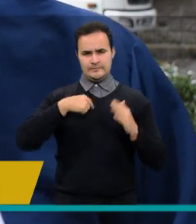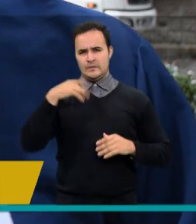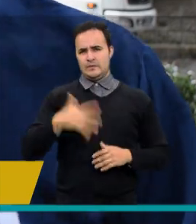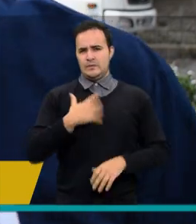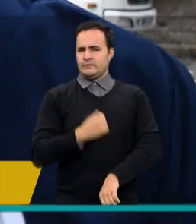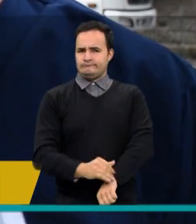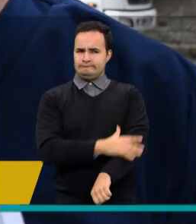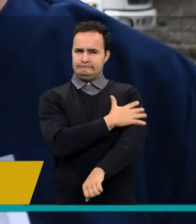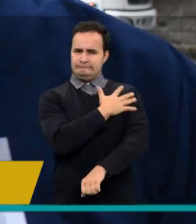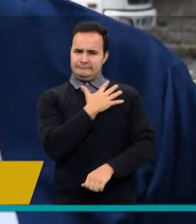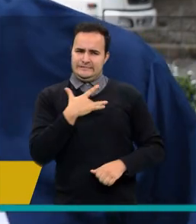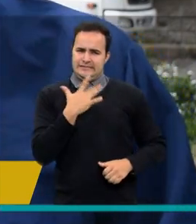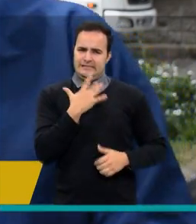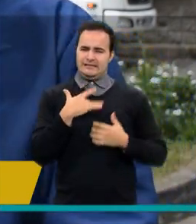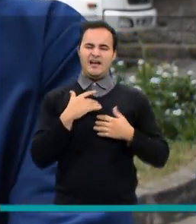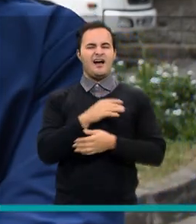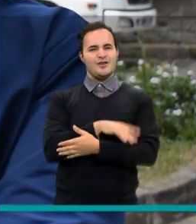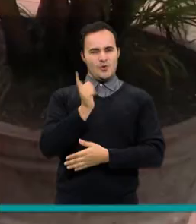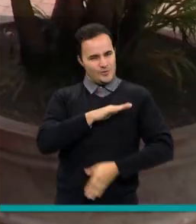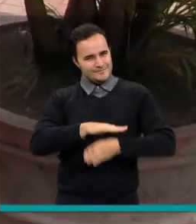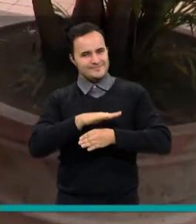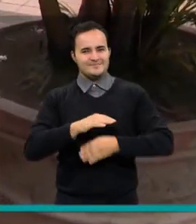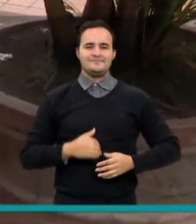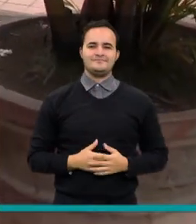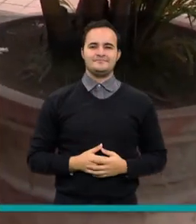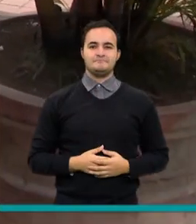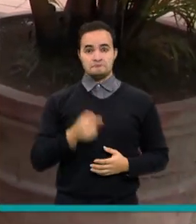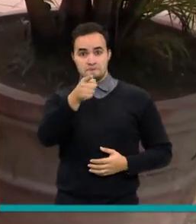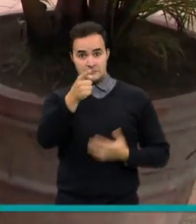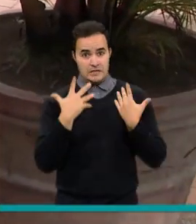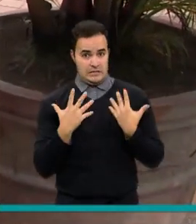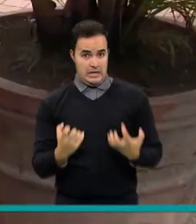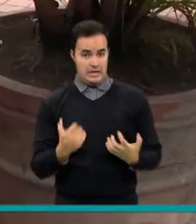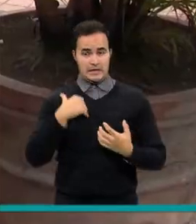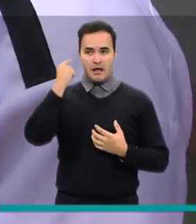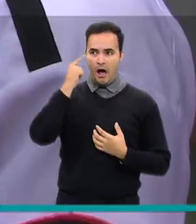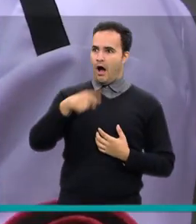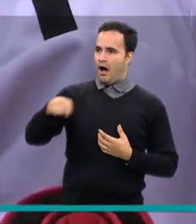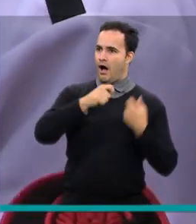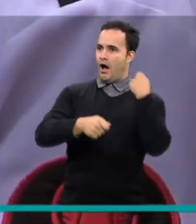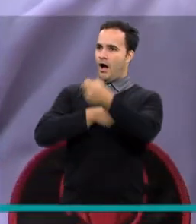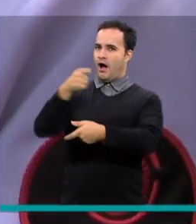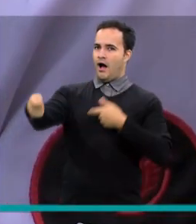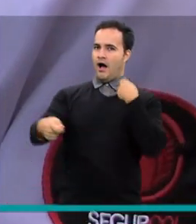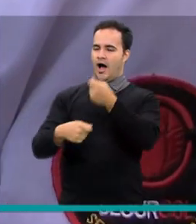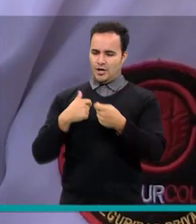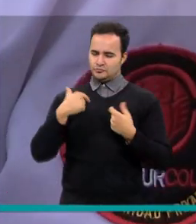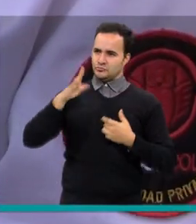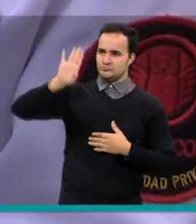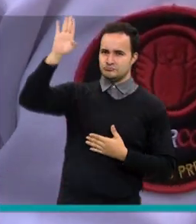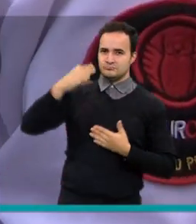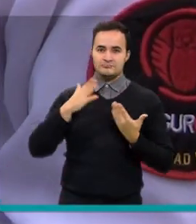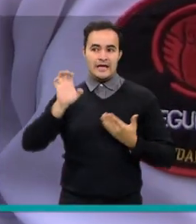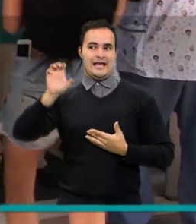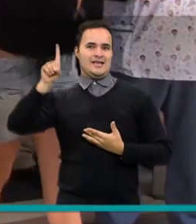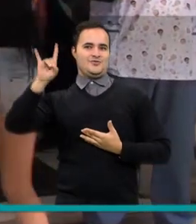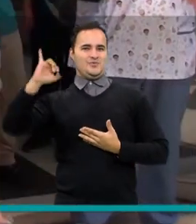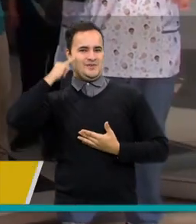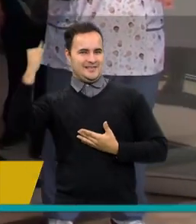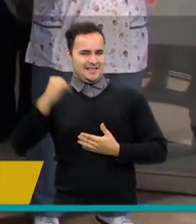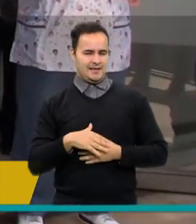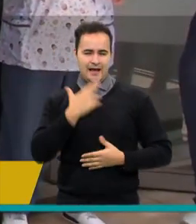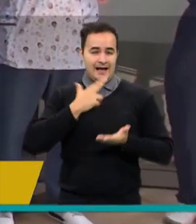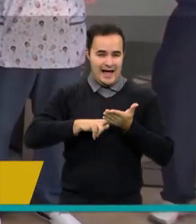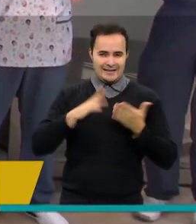lo motivan a uno a seguir adelante. Tú todavía puedes sumarte a esta iniciativa liderada por la EDU